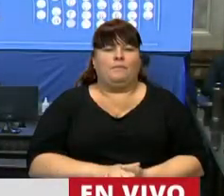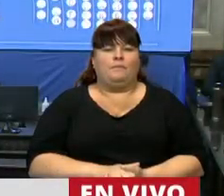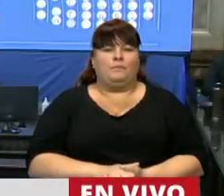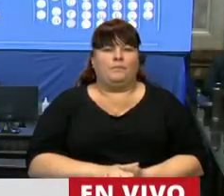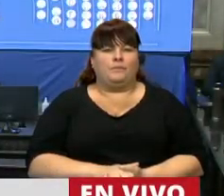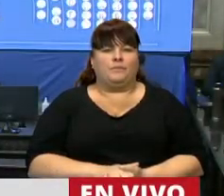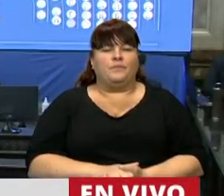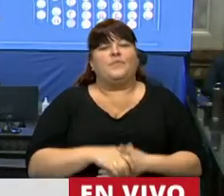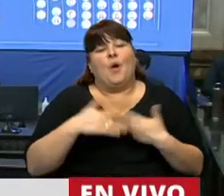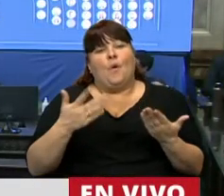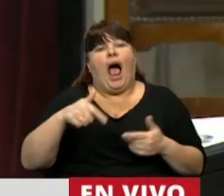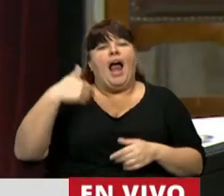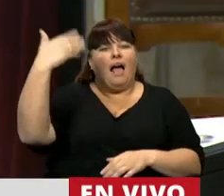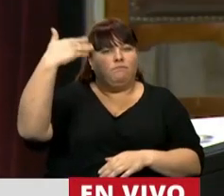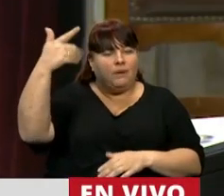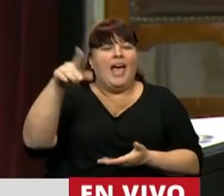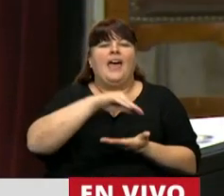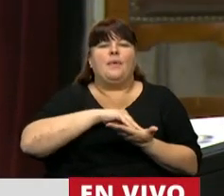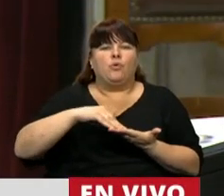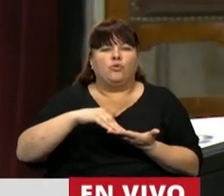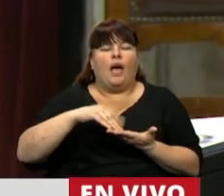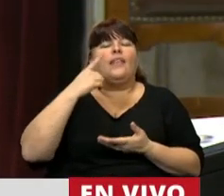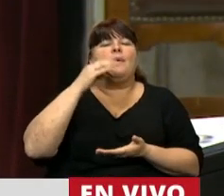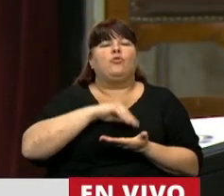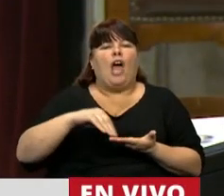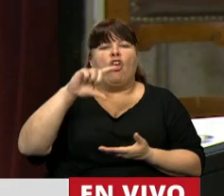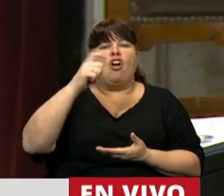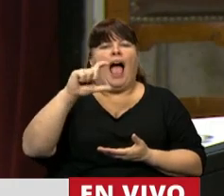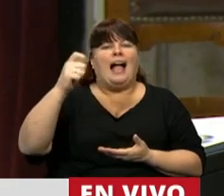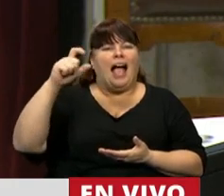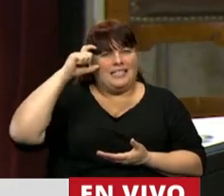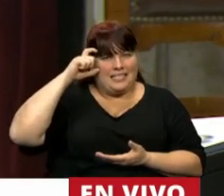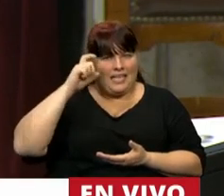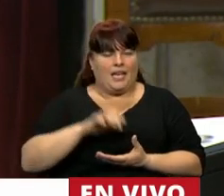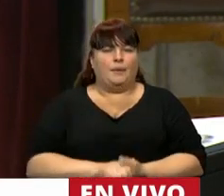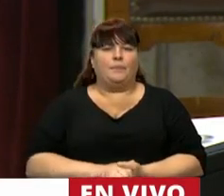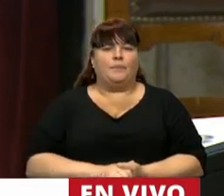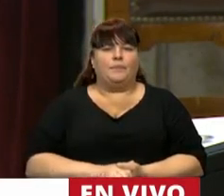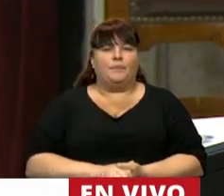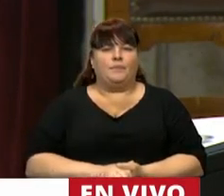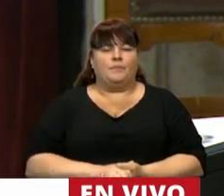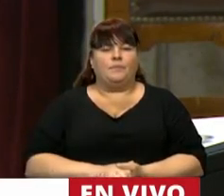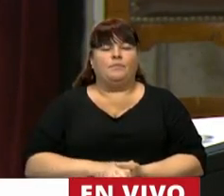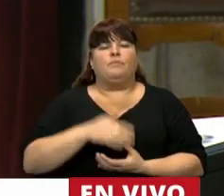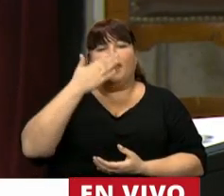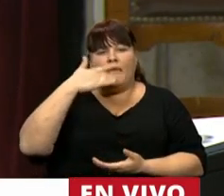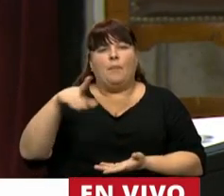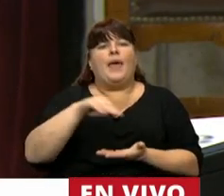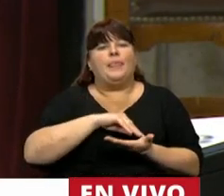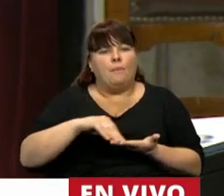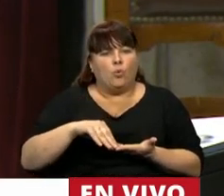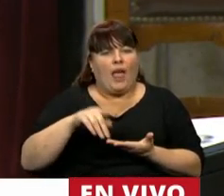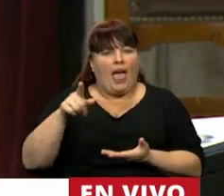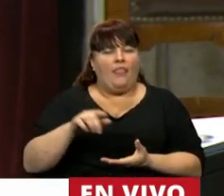Así que tiene la palabra el diputado Cacace y después la diputada